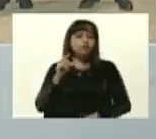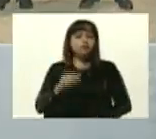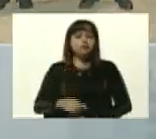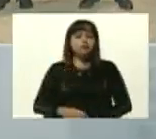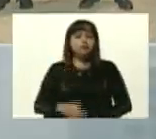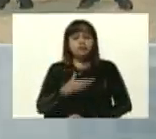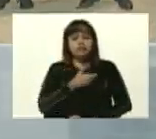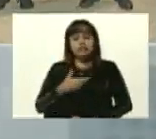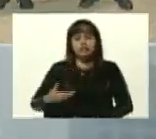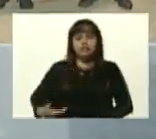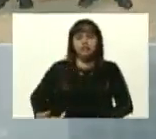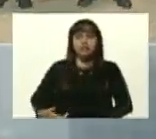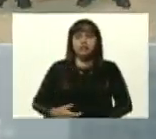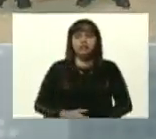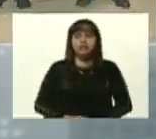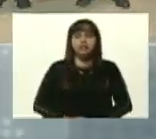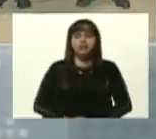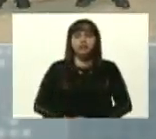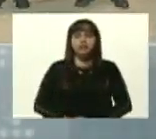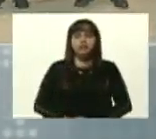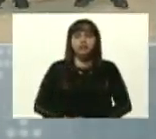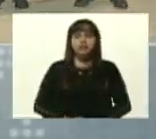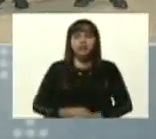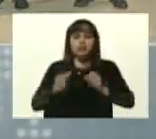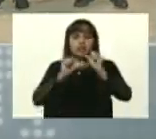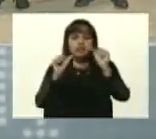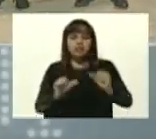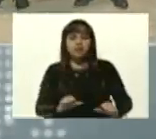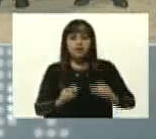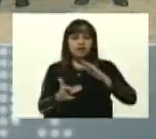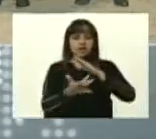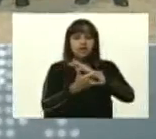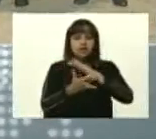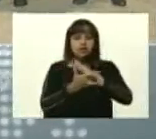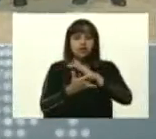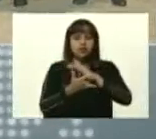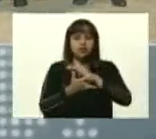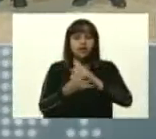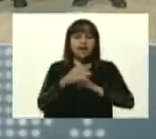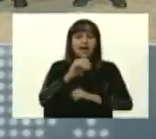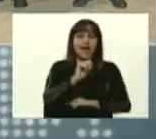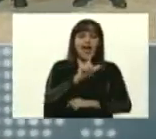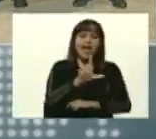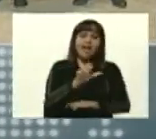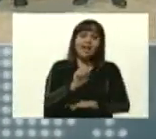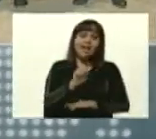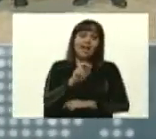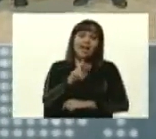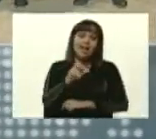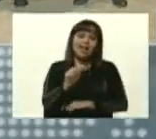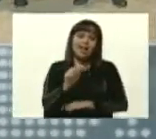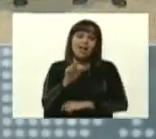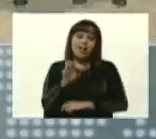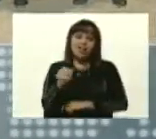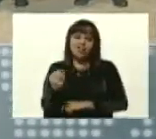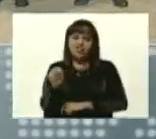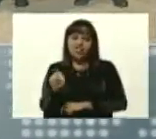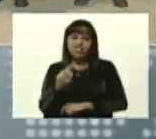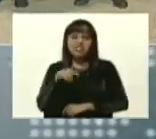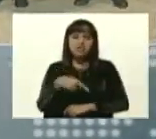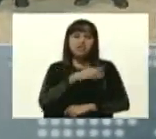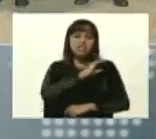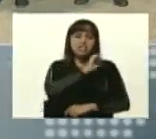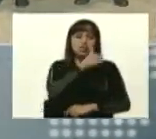presidente, presidenta del Sistema Tecnológico Alcarabán, y al doctor Miguel Caraballo, director del